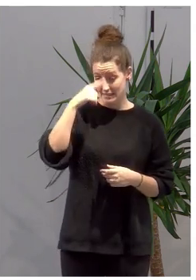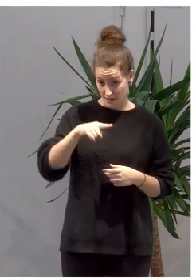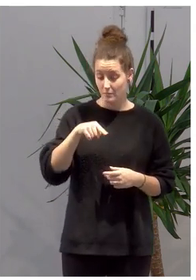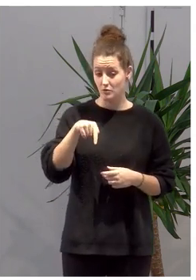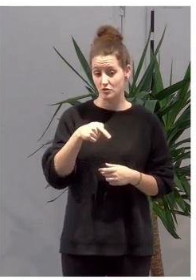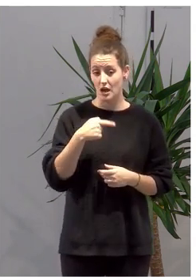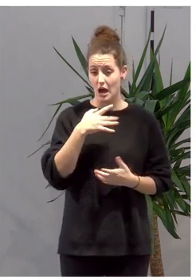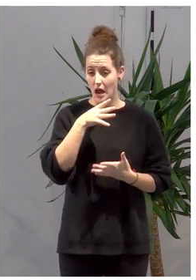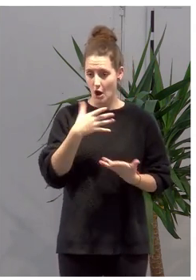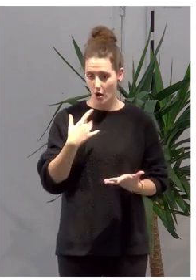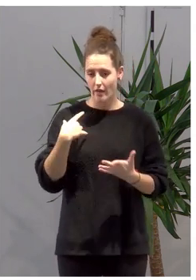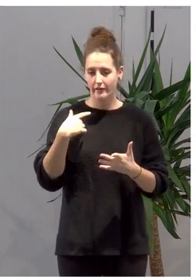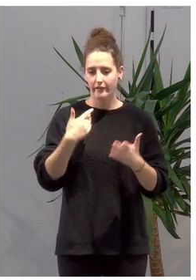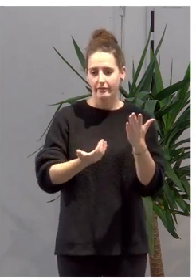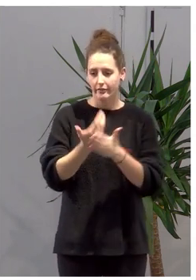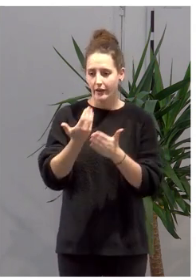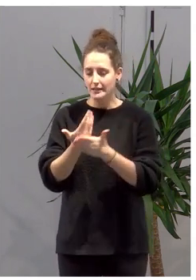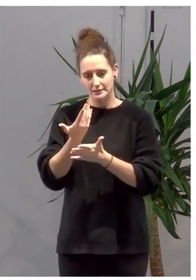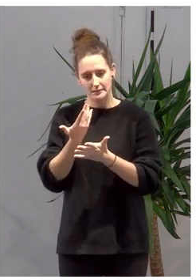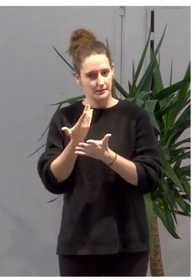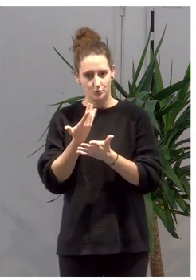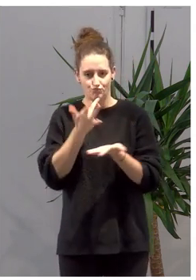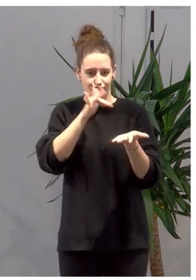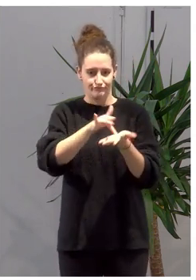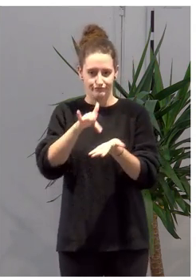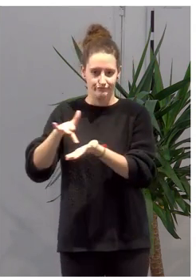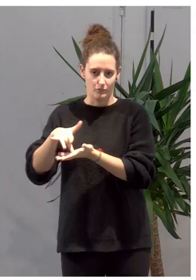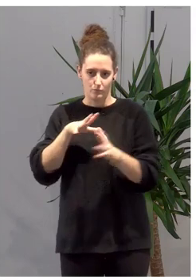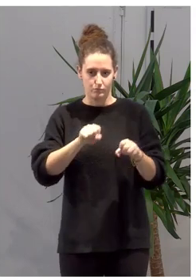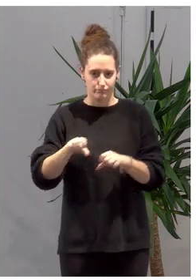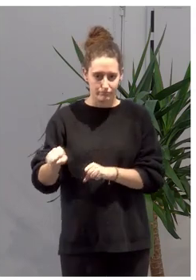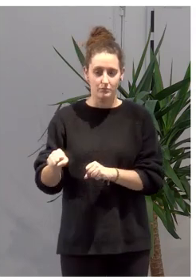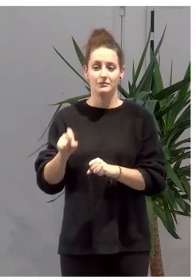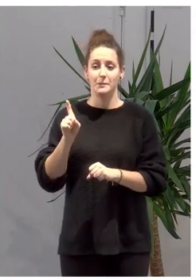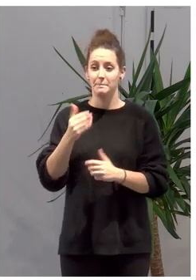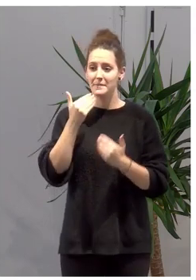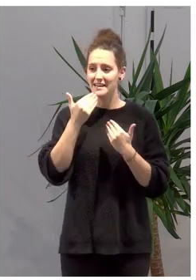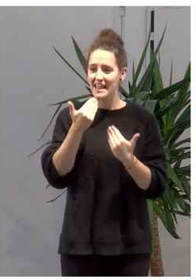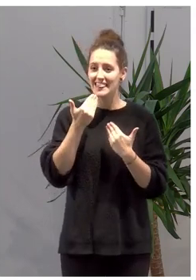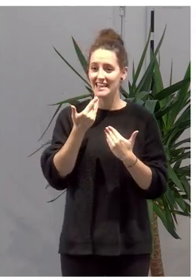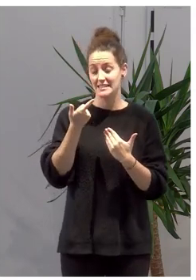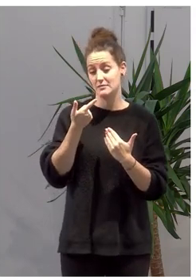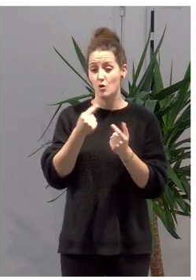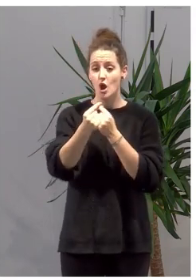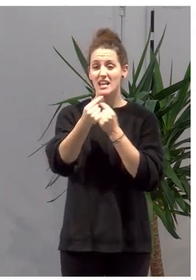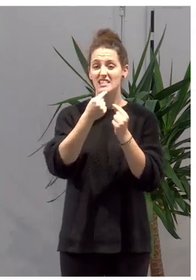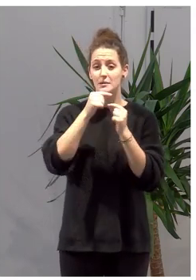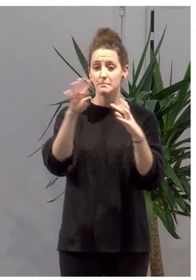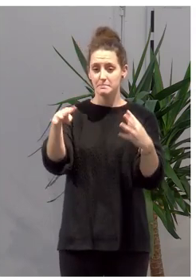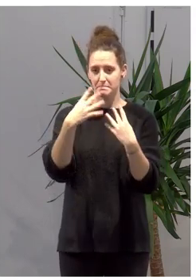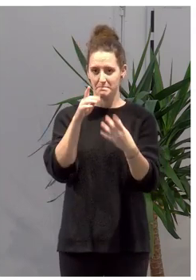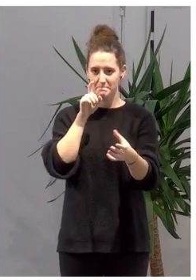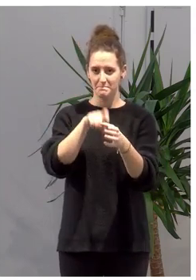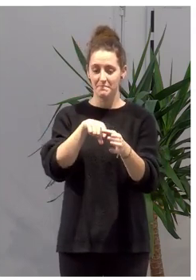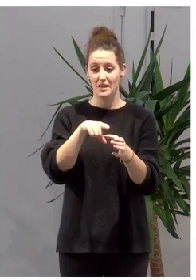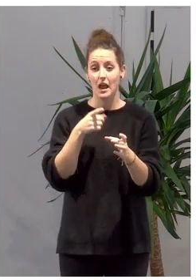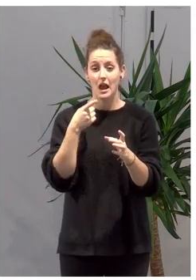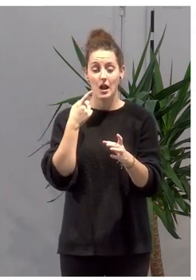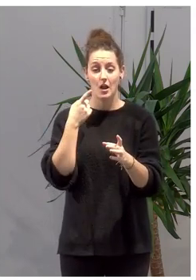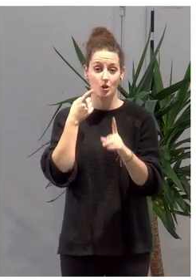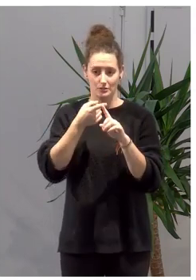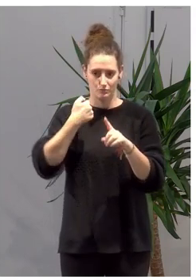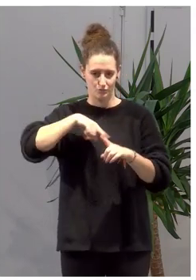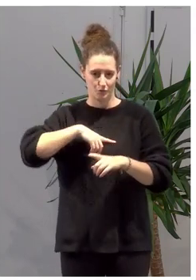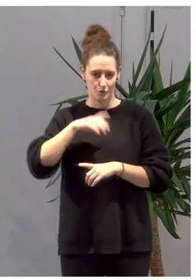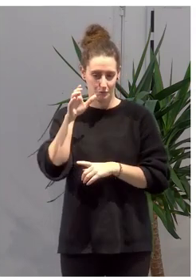Días complicados, se concentran muchas cosas. También gracias a los que se han conectado en streaming para escuchar lo que os tenemos que